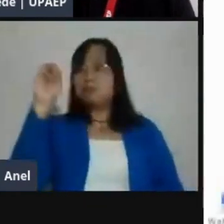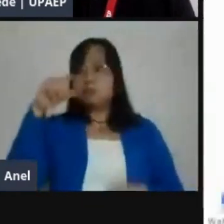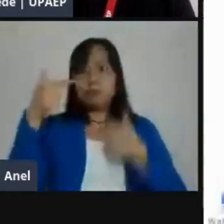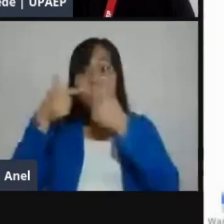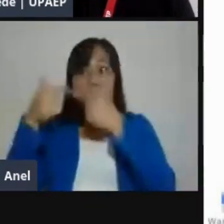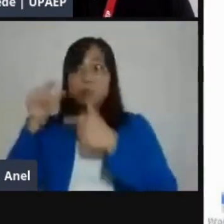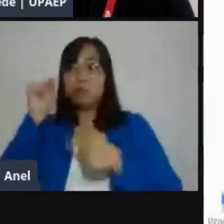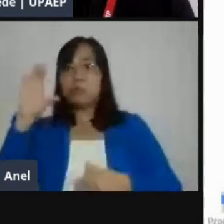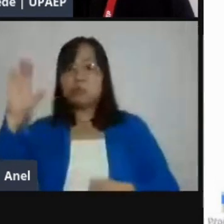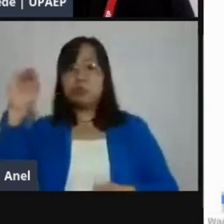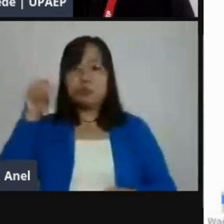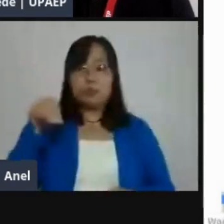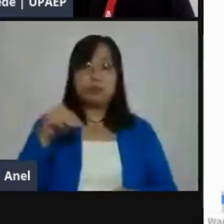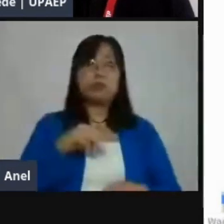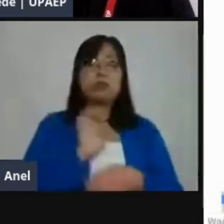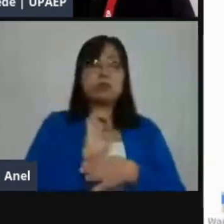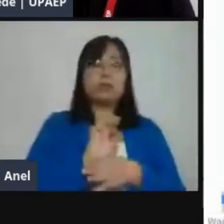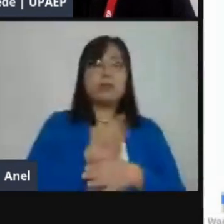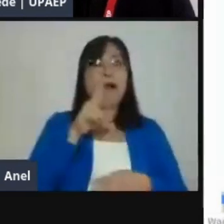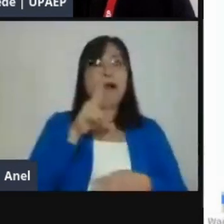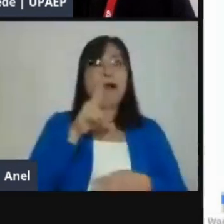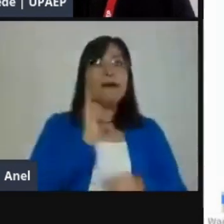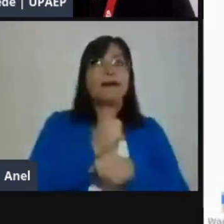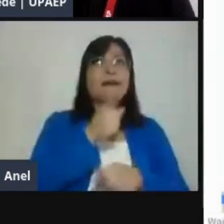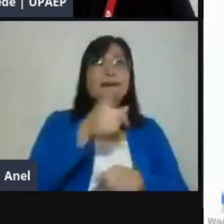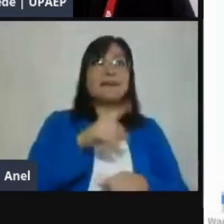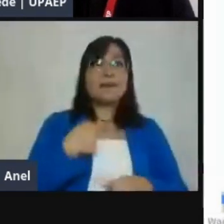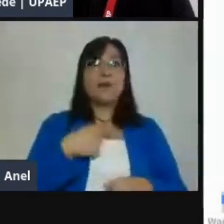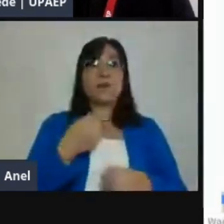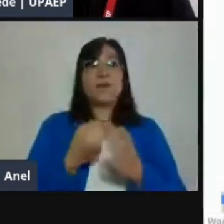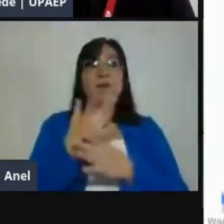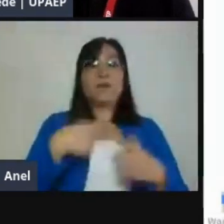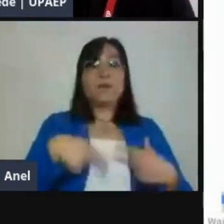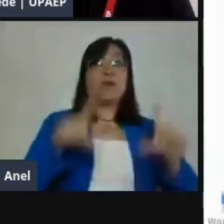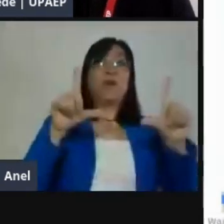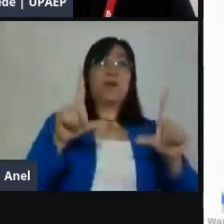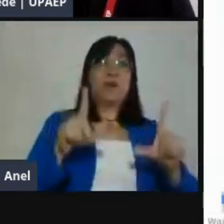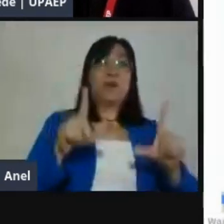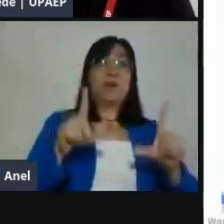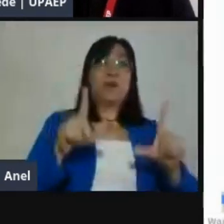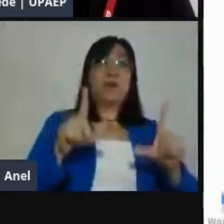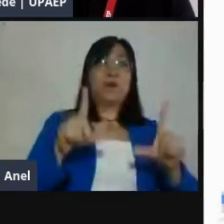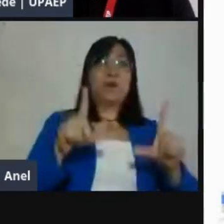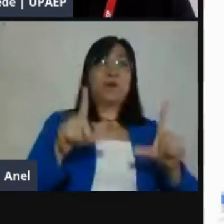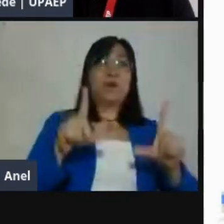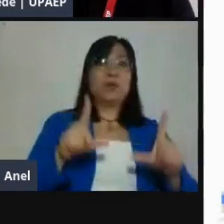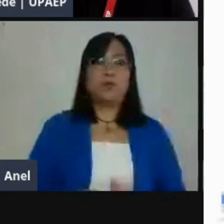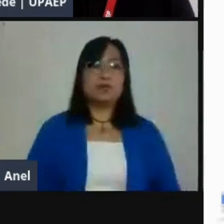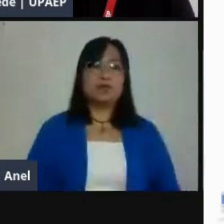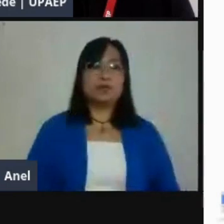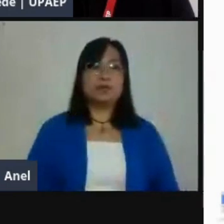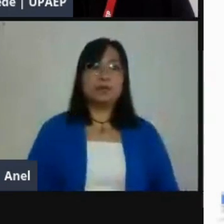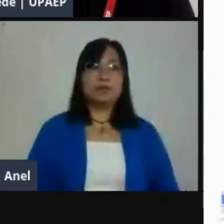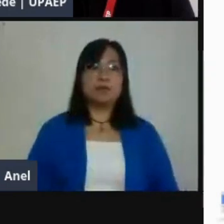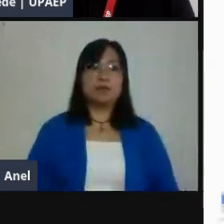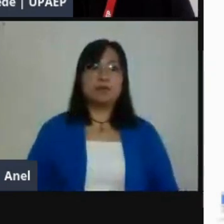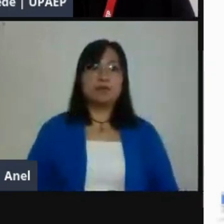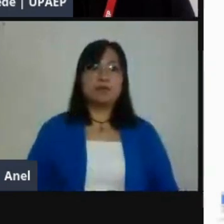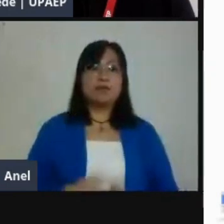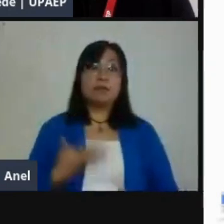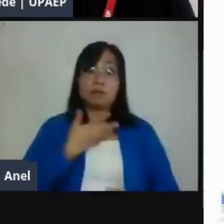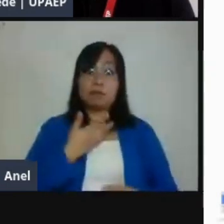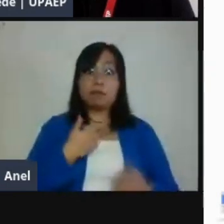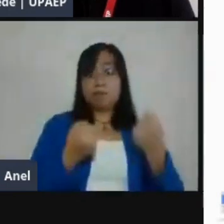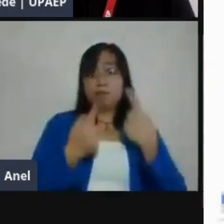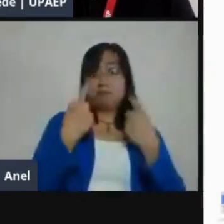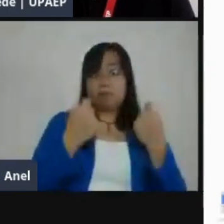Y ahí te va a aparecer la aplicación de sitios de Google. Hay algunas plantillas que